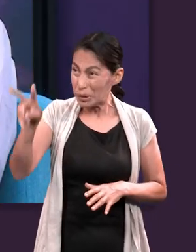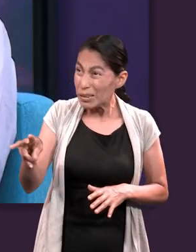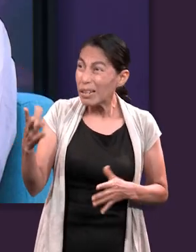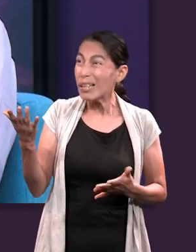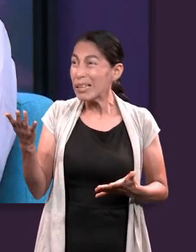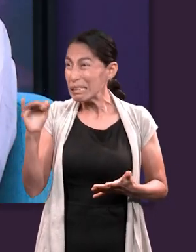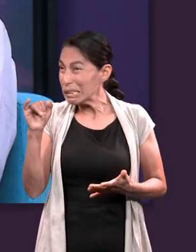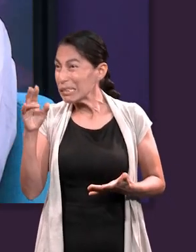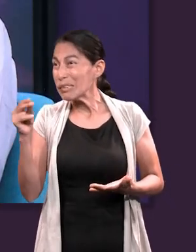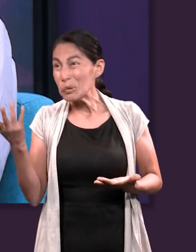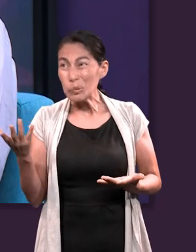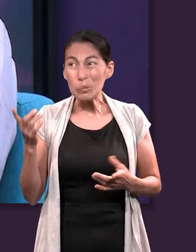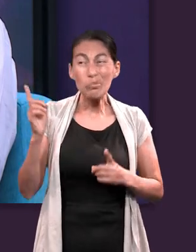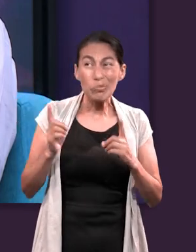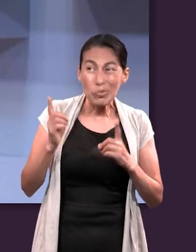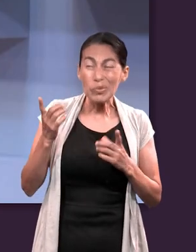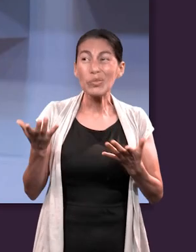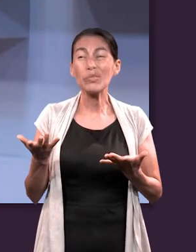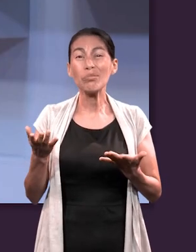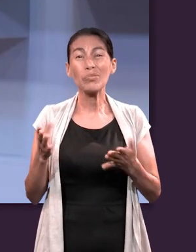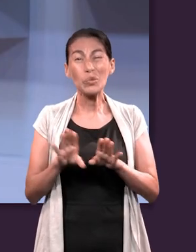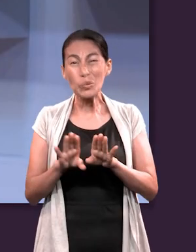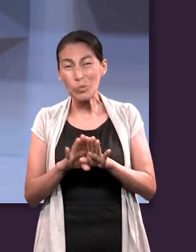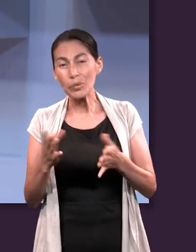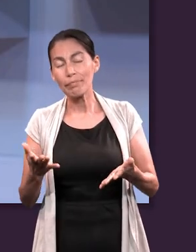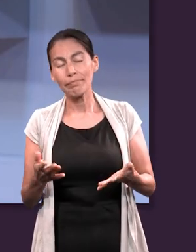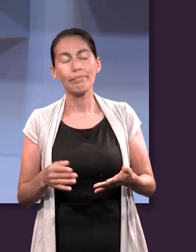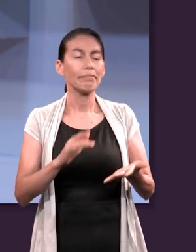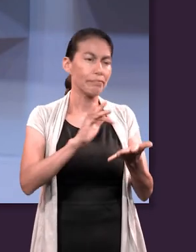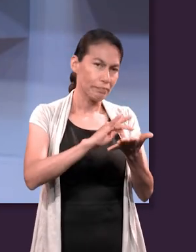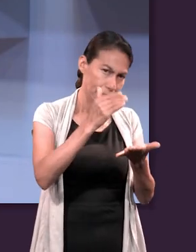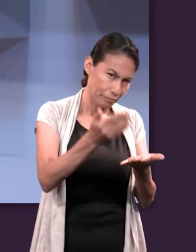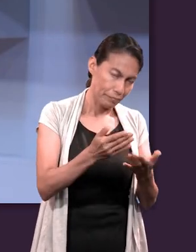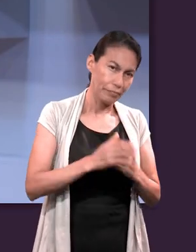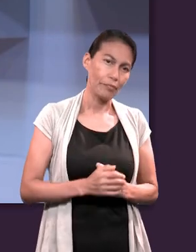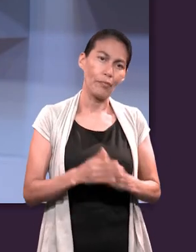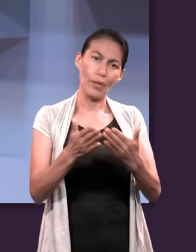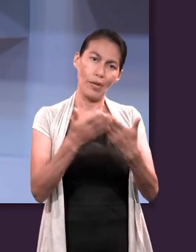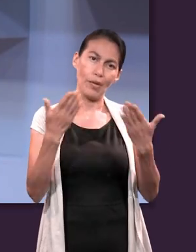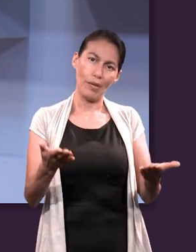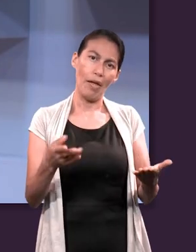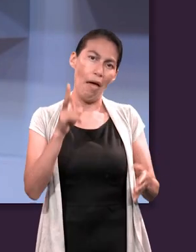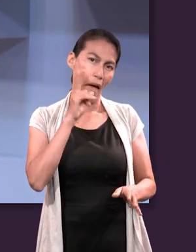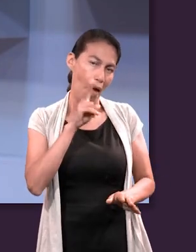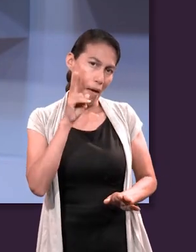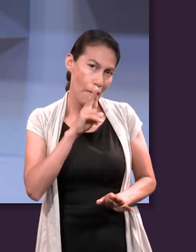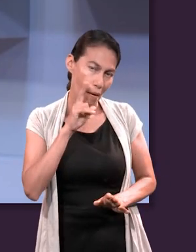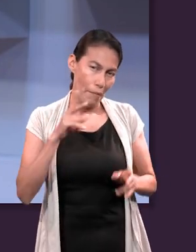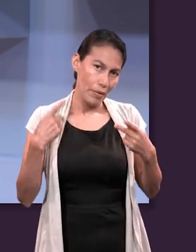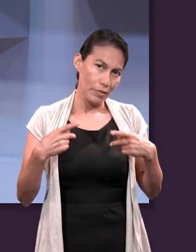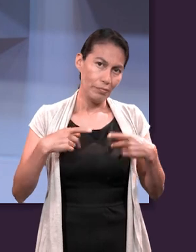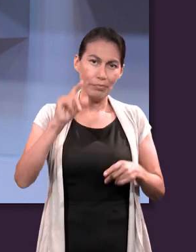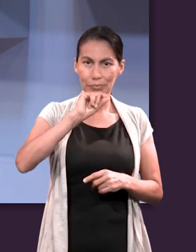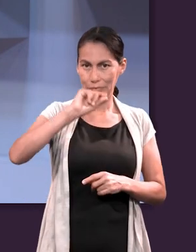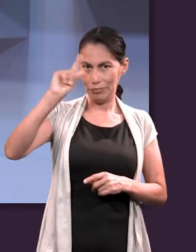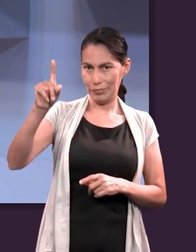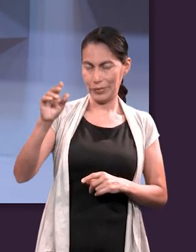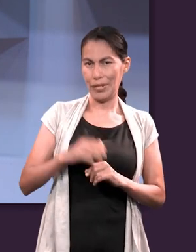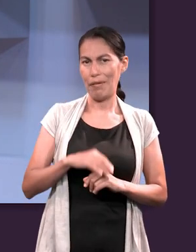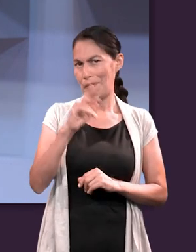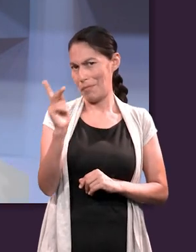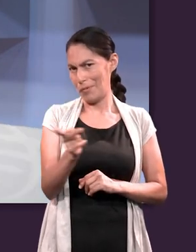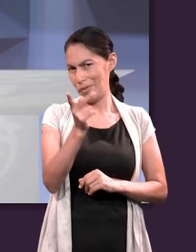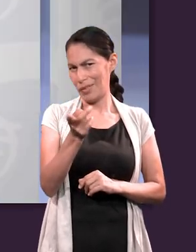dijo es realmente cierto? Muchas gracias por sus aportes y vamos a ver la respuesta del